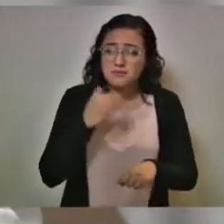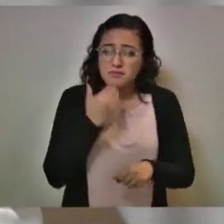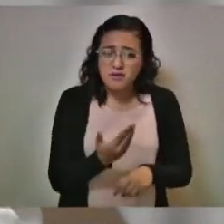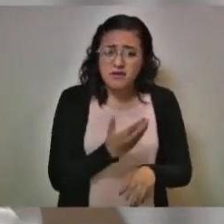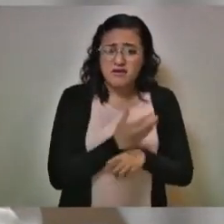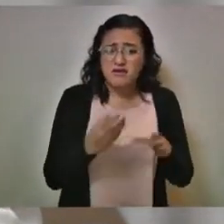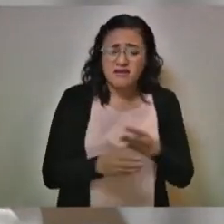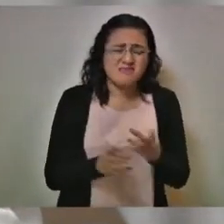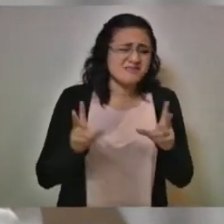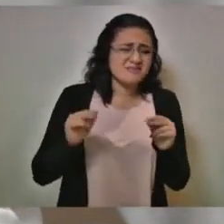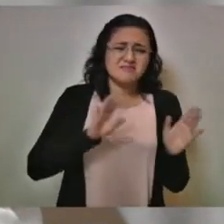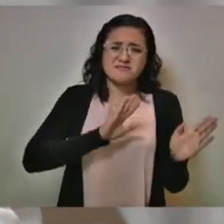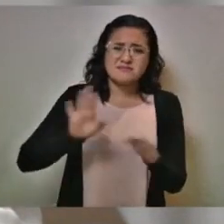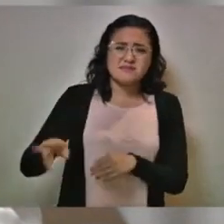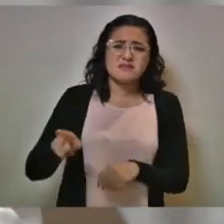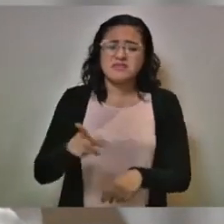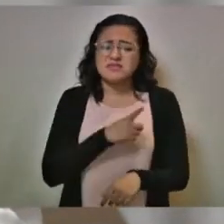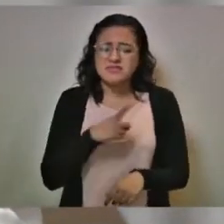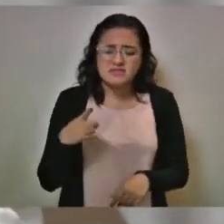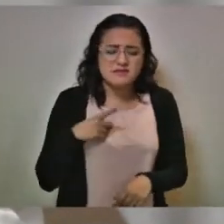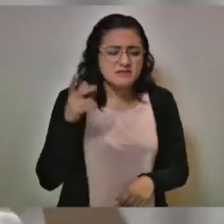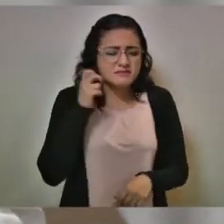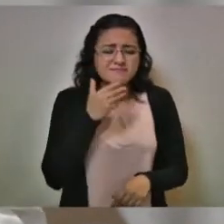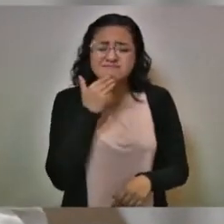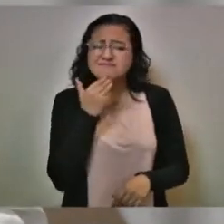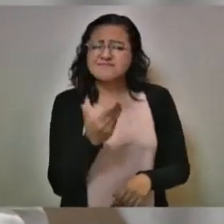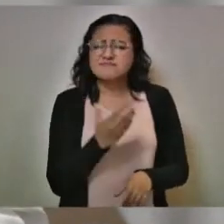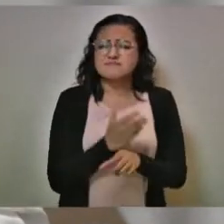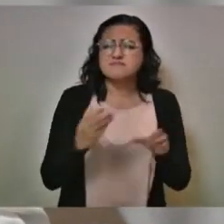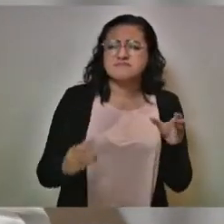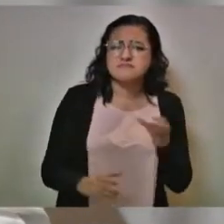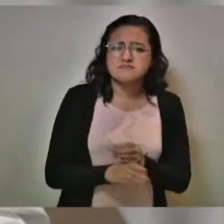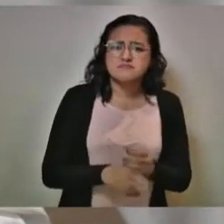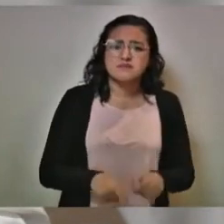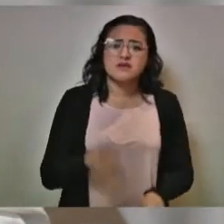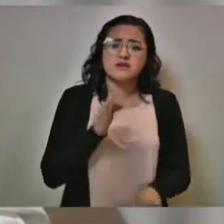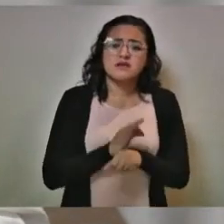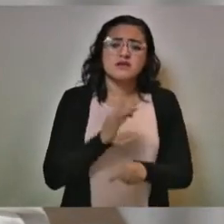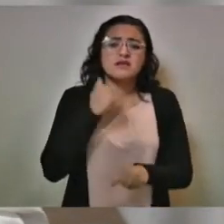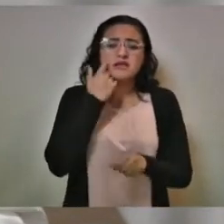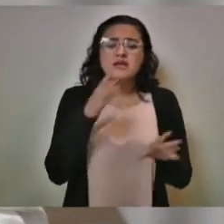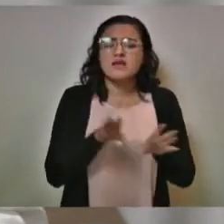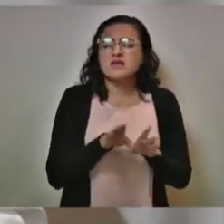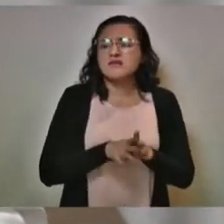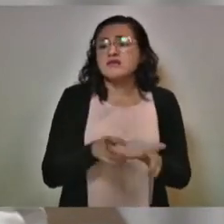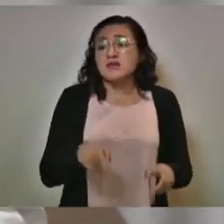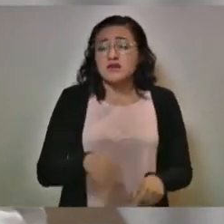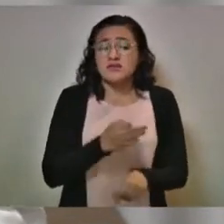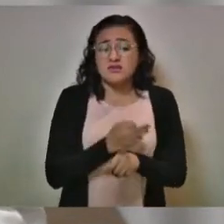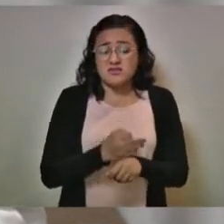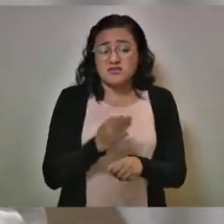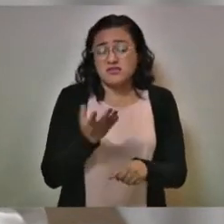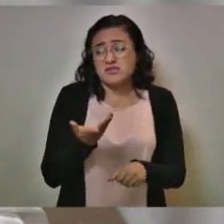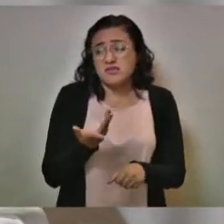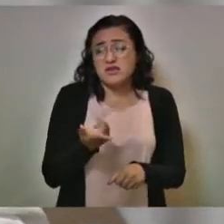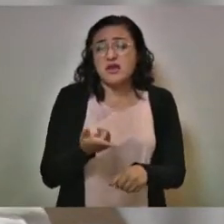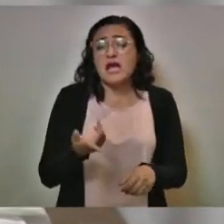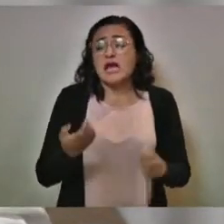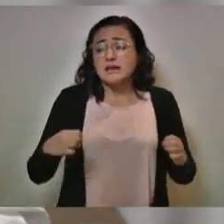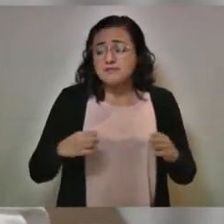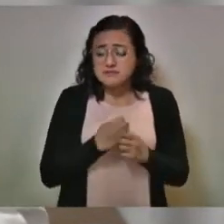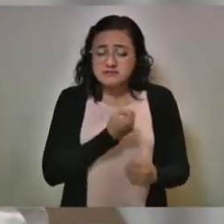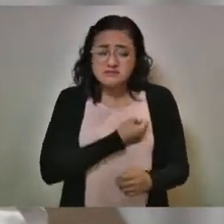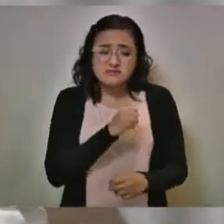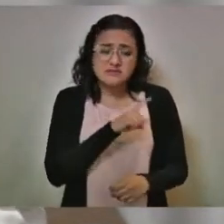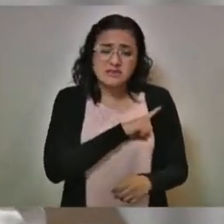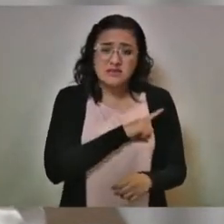positivo, sino que quieren que las cosas se desencarrilen, que festejan